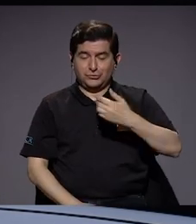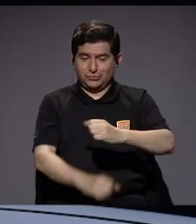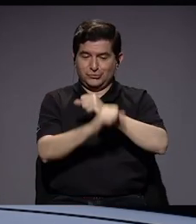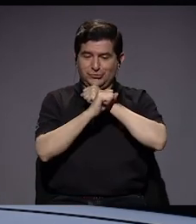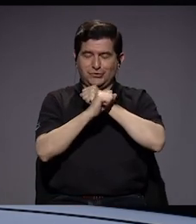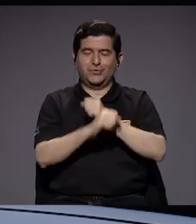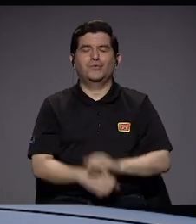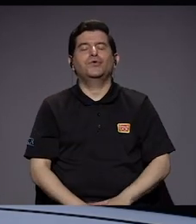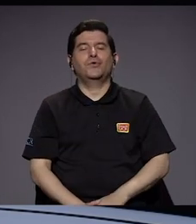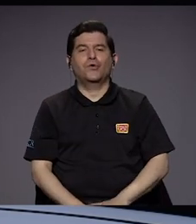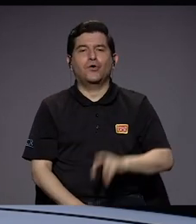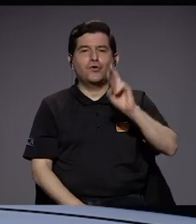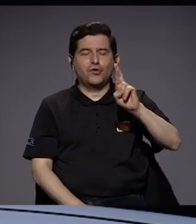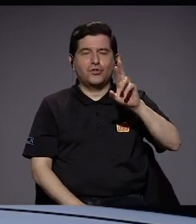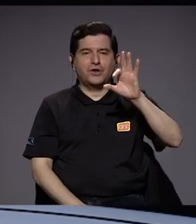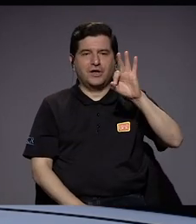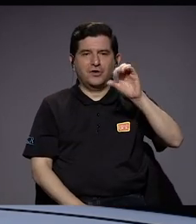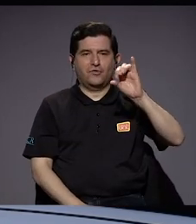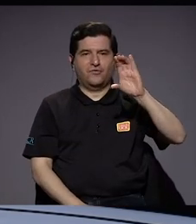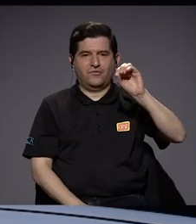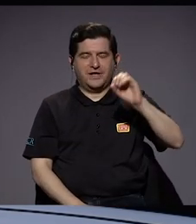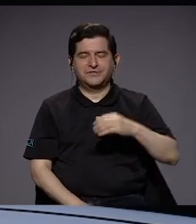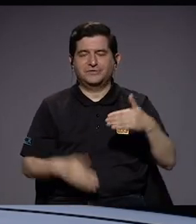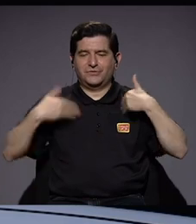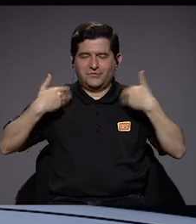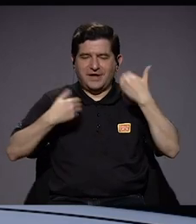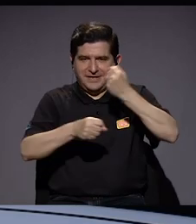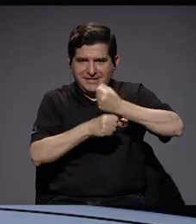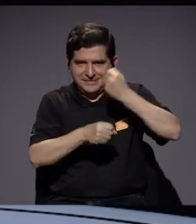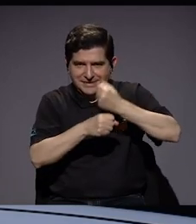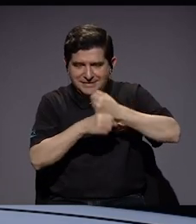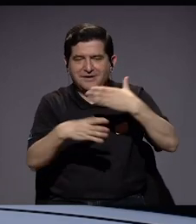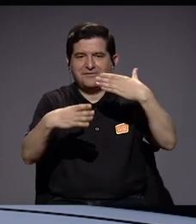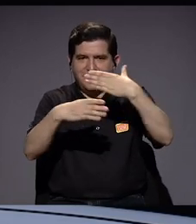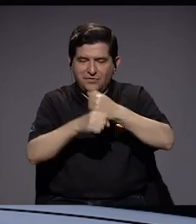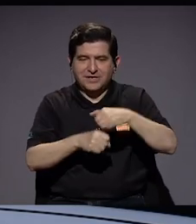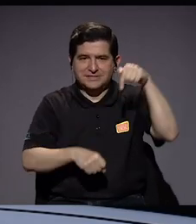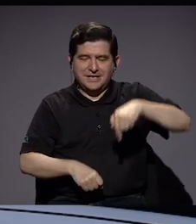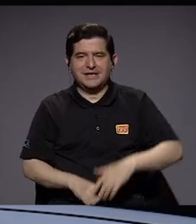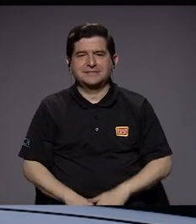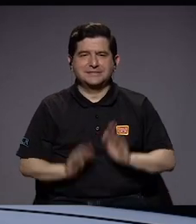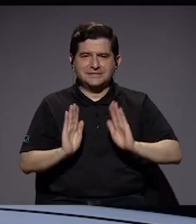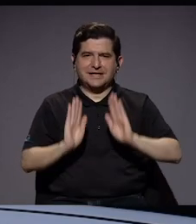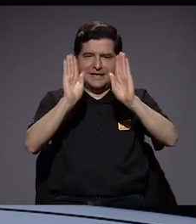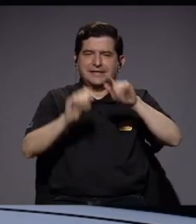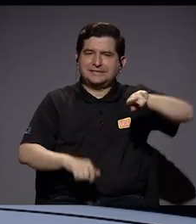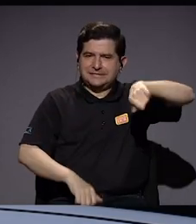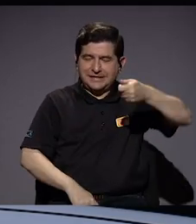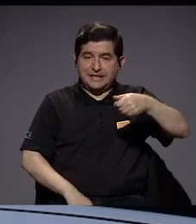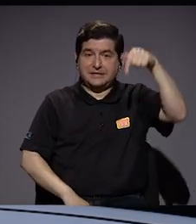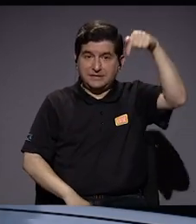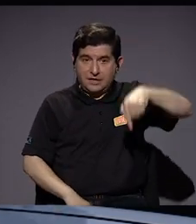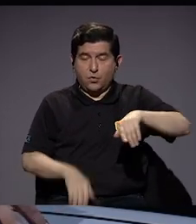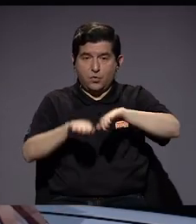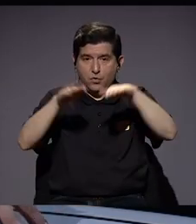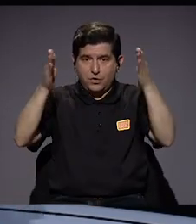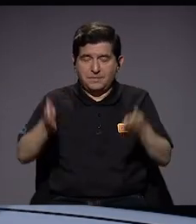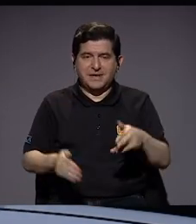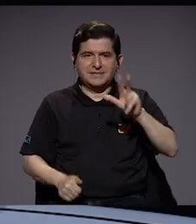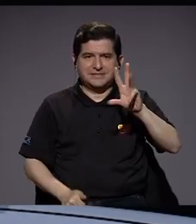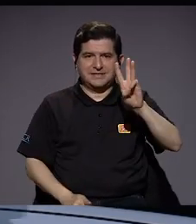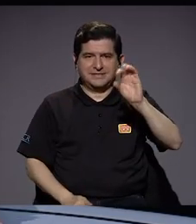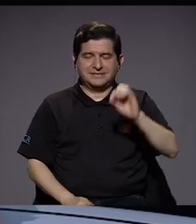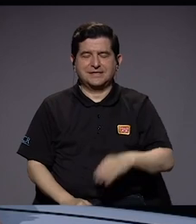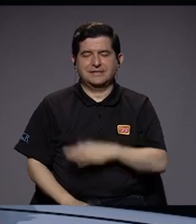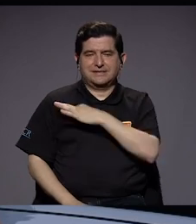donde estoy seguro, don Rodrigo Facio estaría muy contento de ese trabajo que hace este extraordinario canal. Hoy para la mesa de